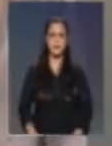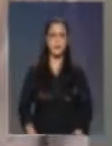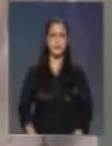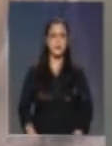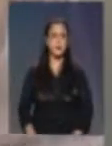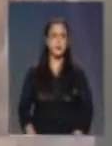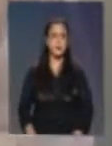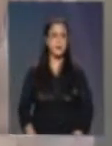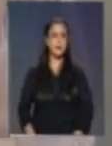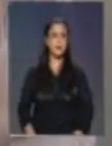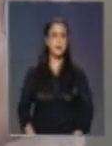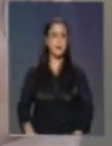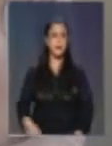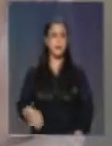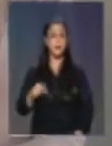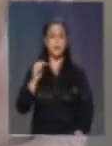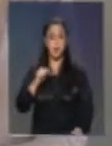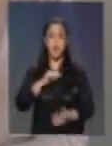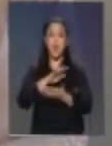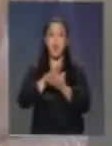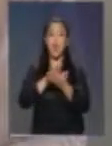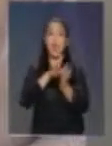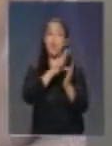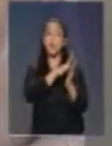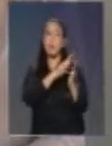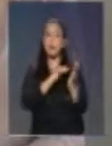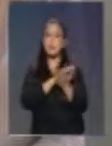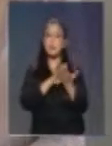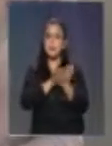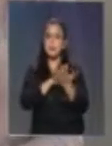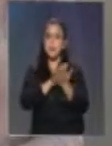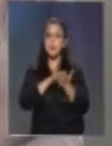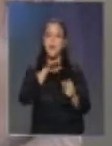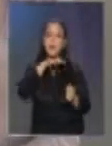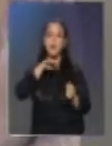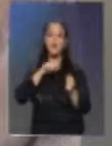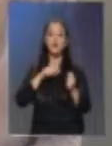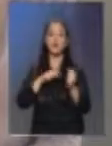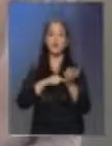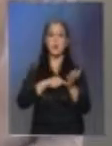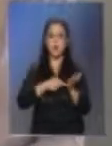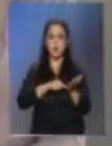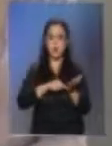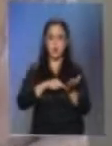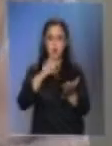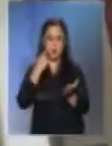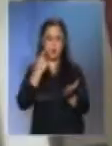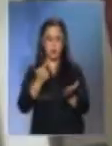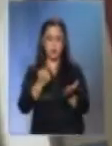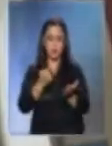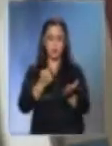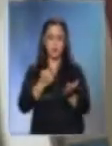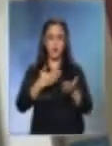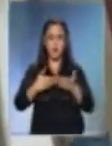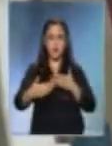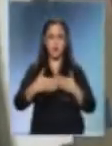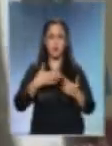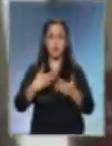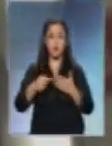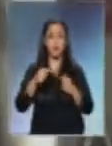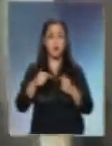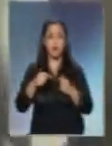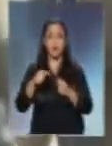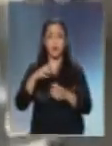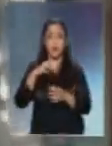Un biodigestor es un ejemplo de hacer uso en una tecnología del conocimiento de la naturaleza. Los residuos se